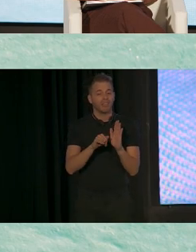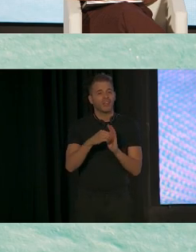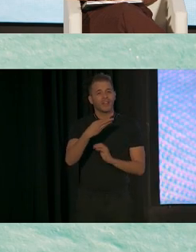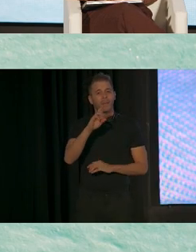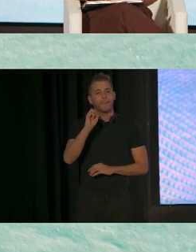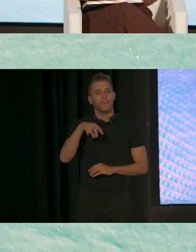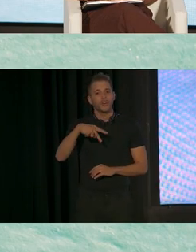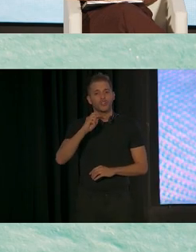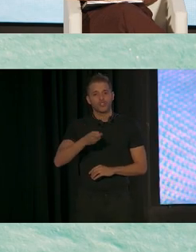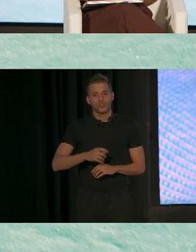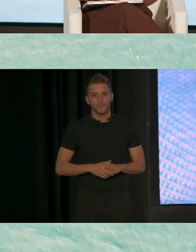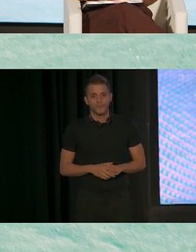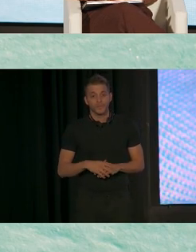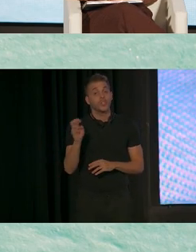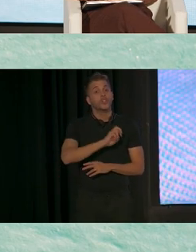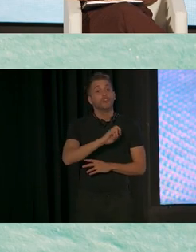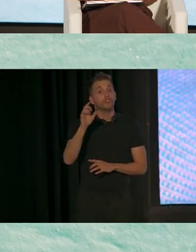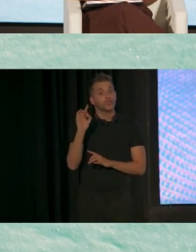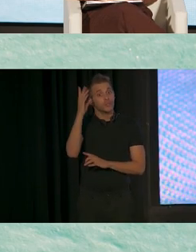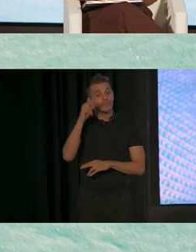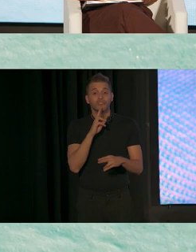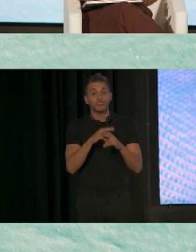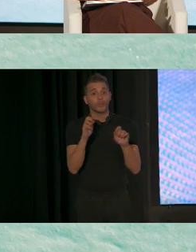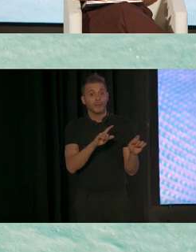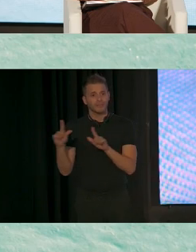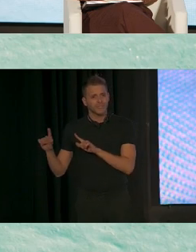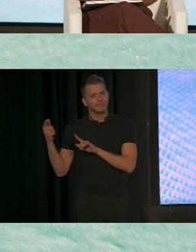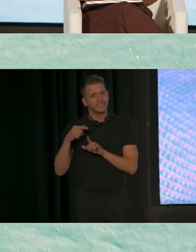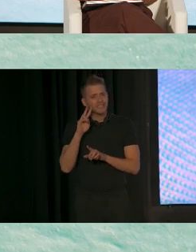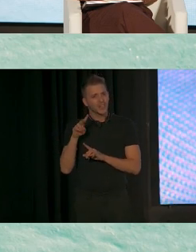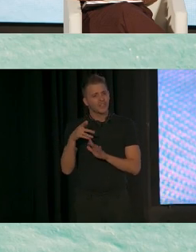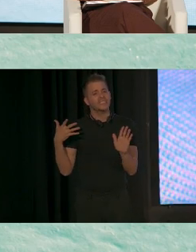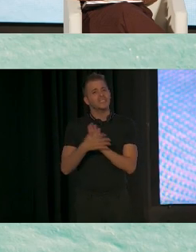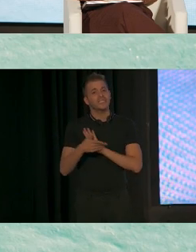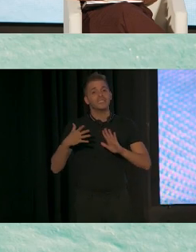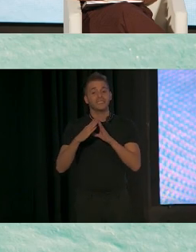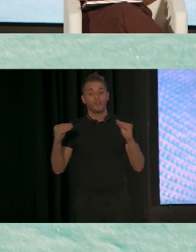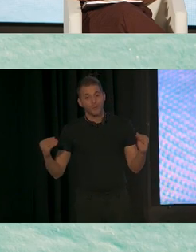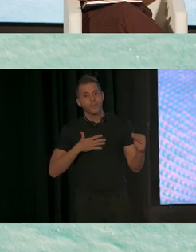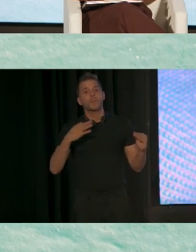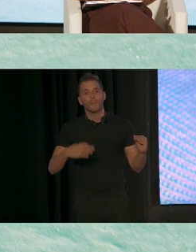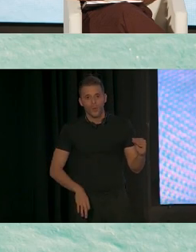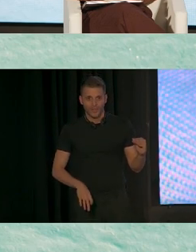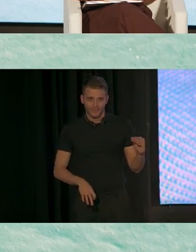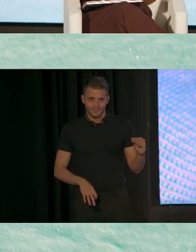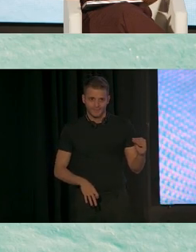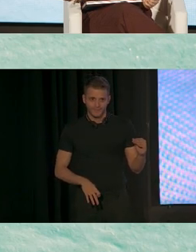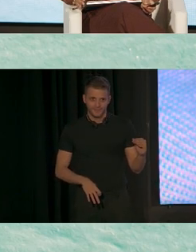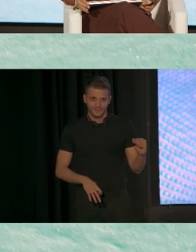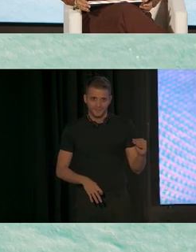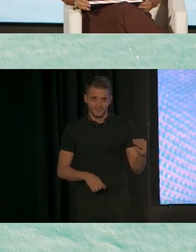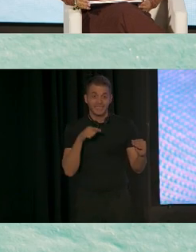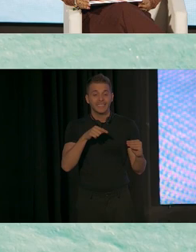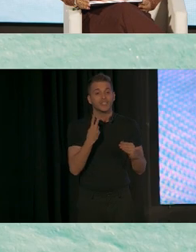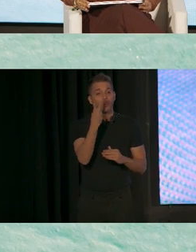Otro evento es College is Possible, que significa la universidad es posible, que corre por